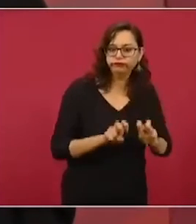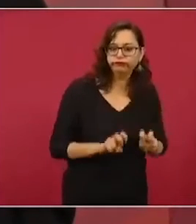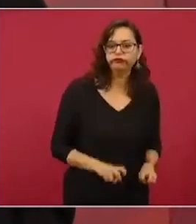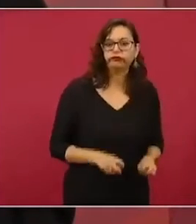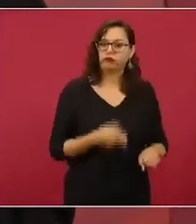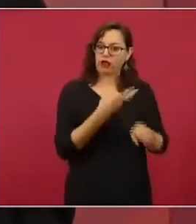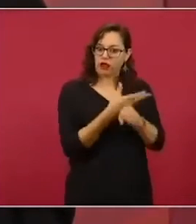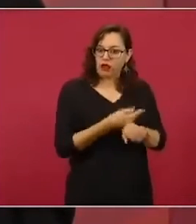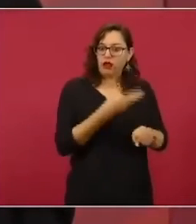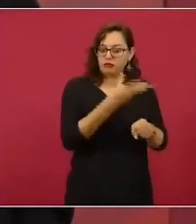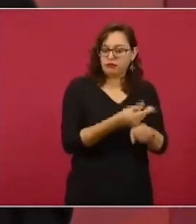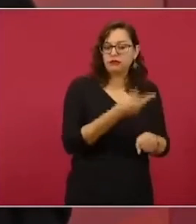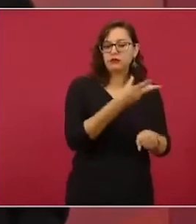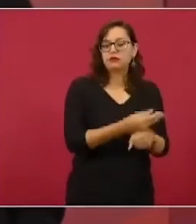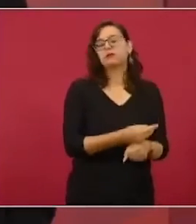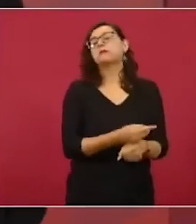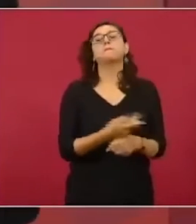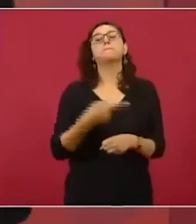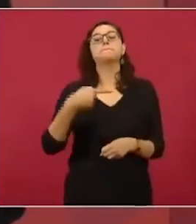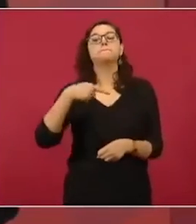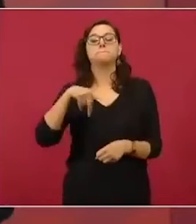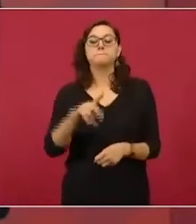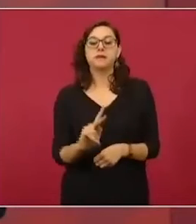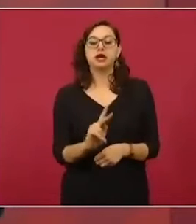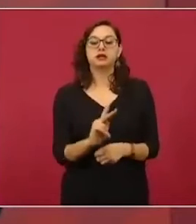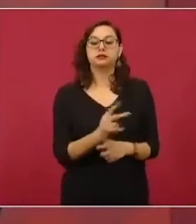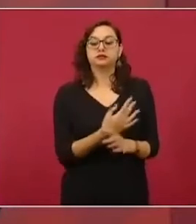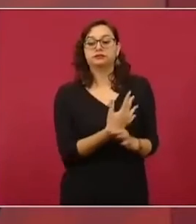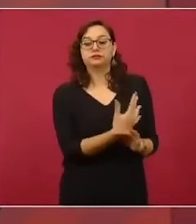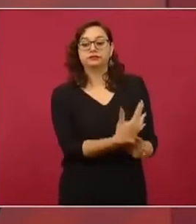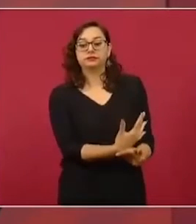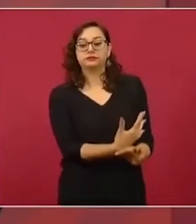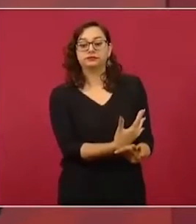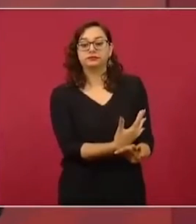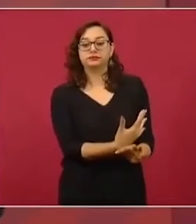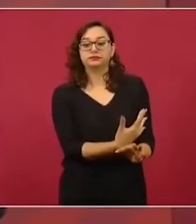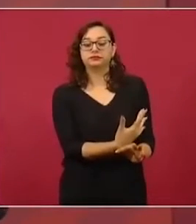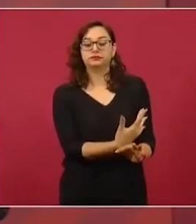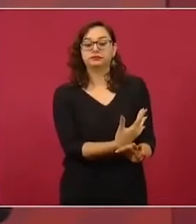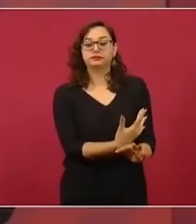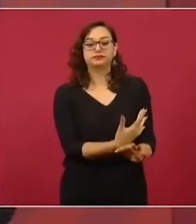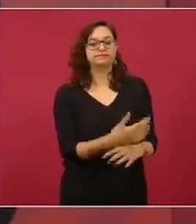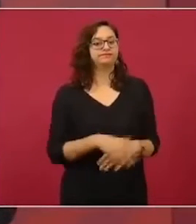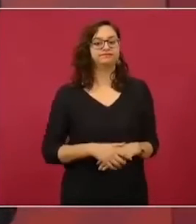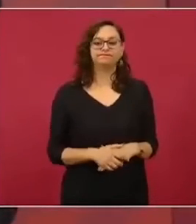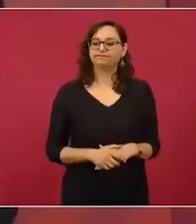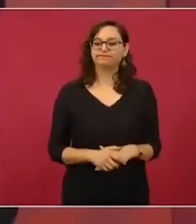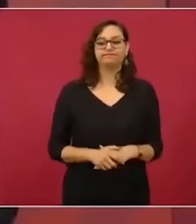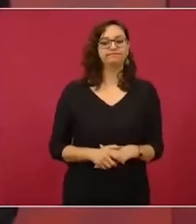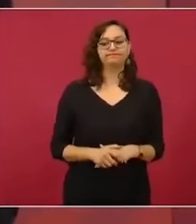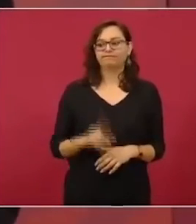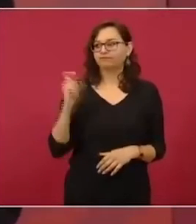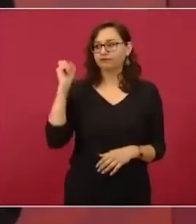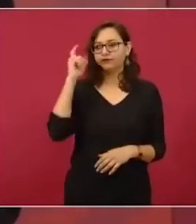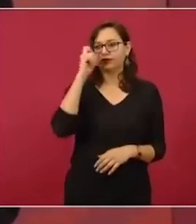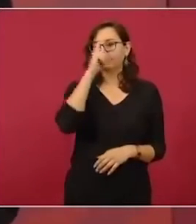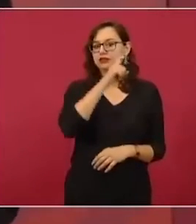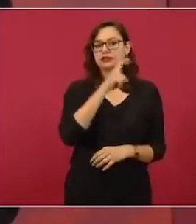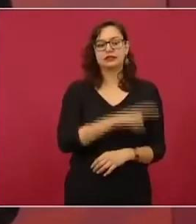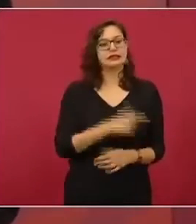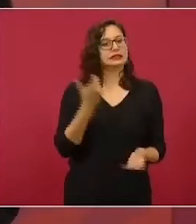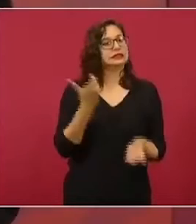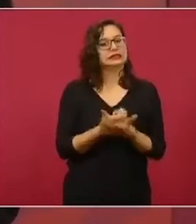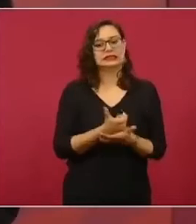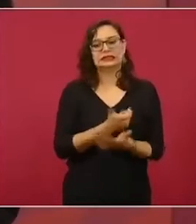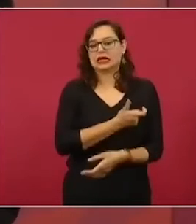sostiene que sería muy difícil y costaría más.